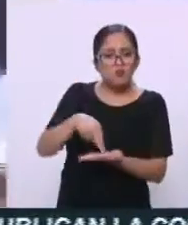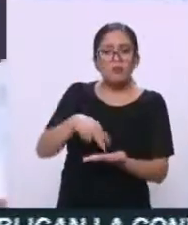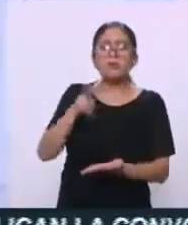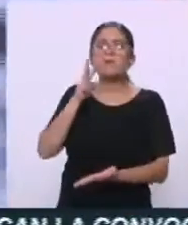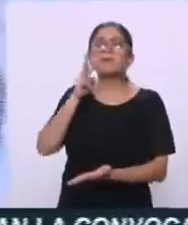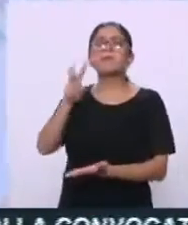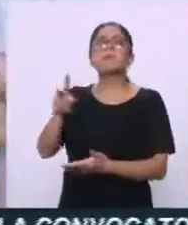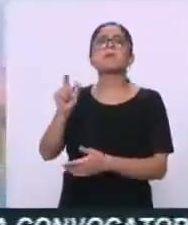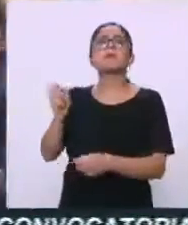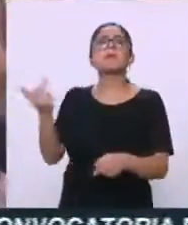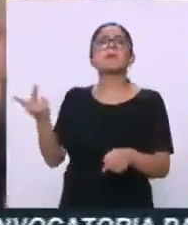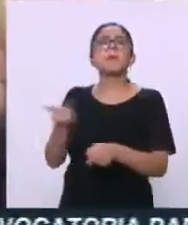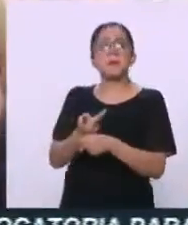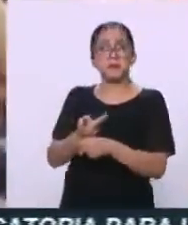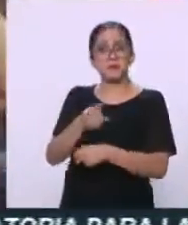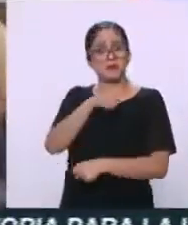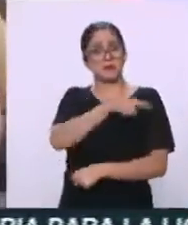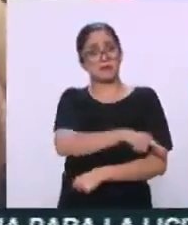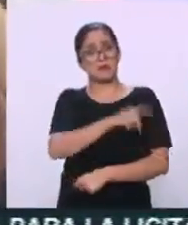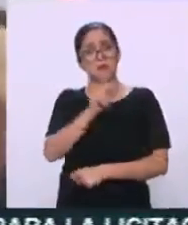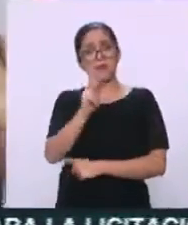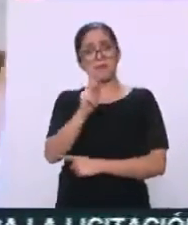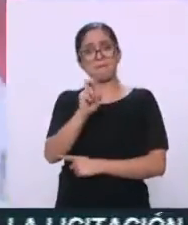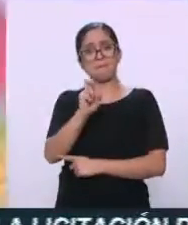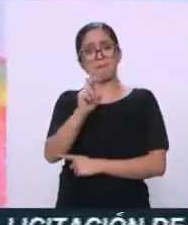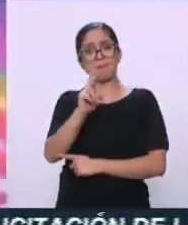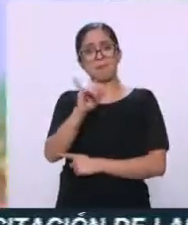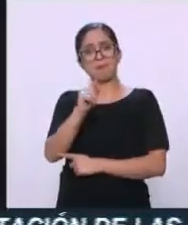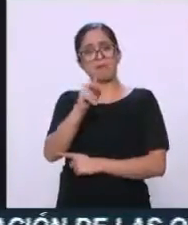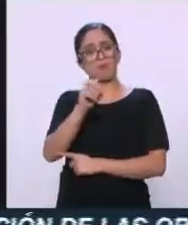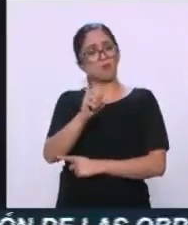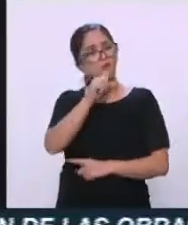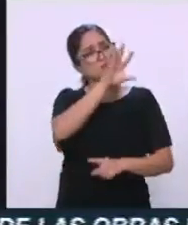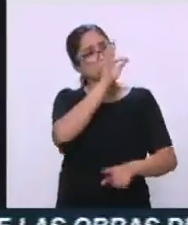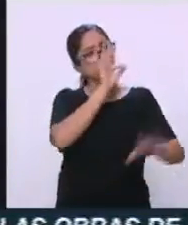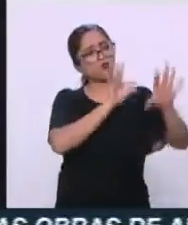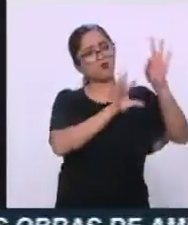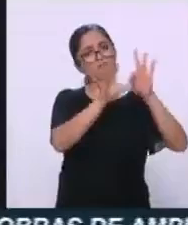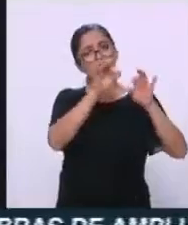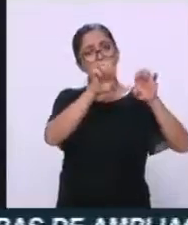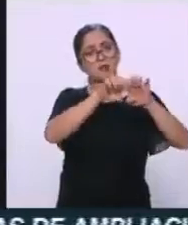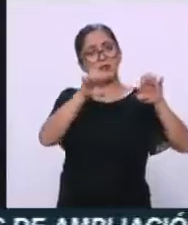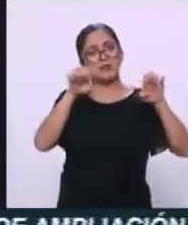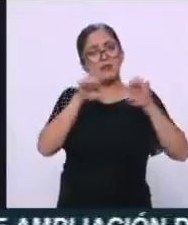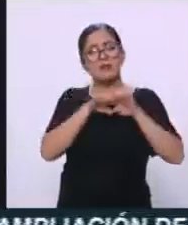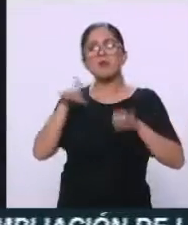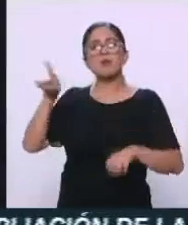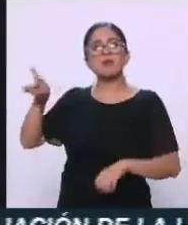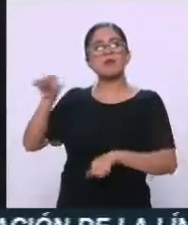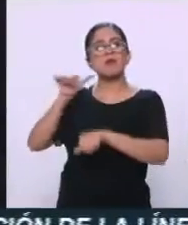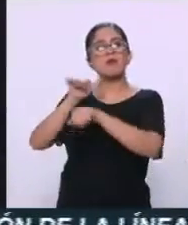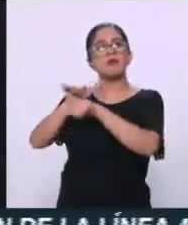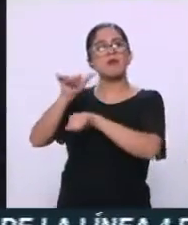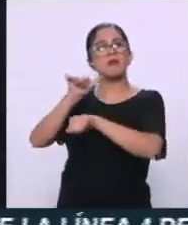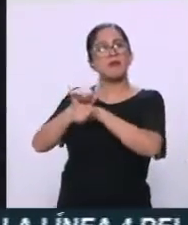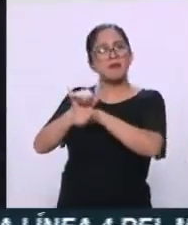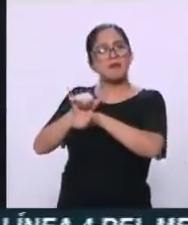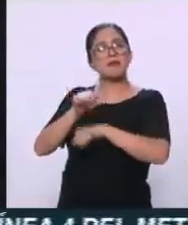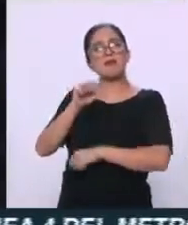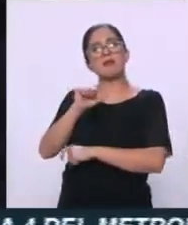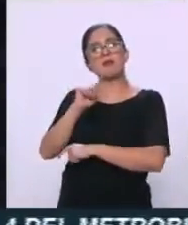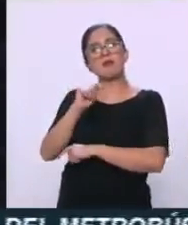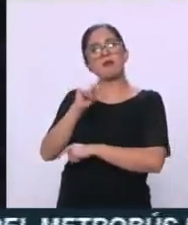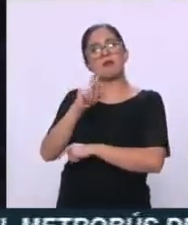nuestros peritos que son nombrados por los padres de familia, que es el equipo argentino de antropología forense, dio